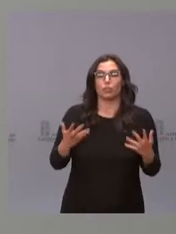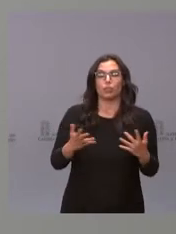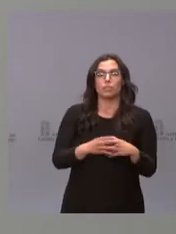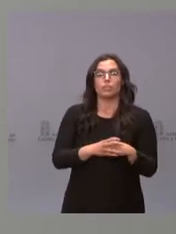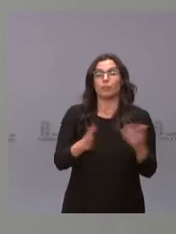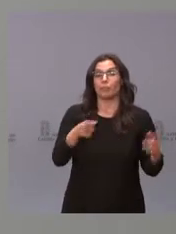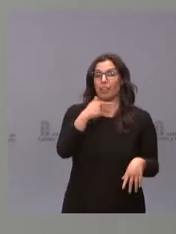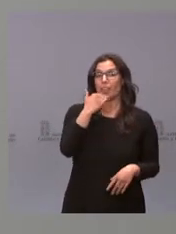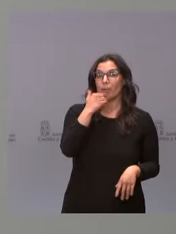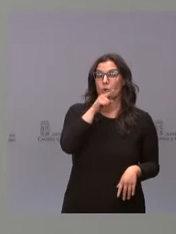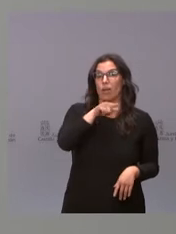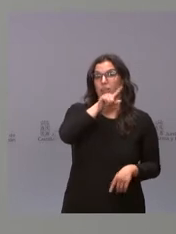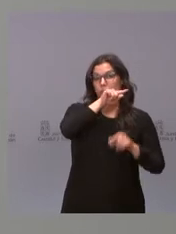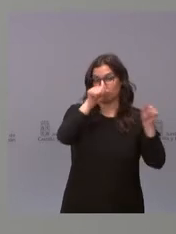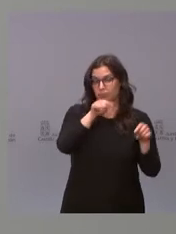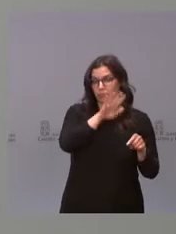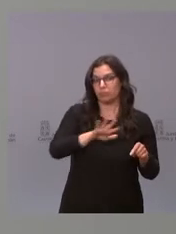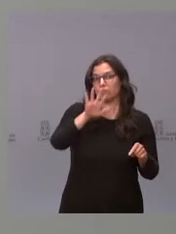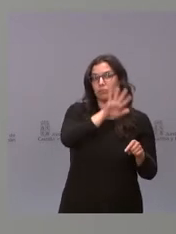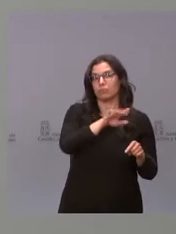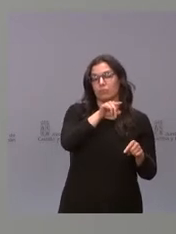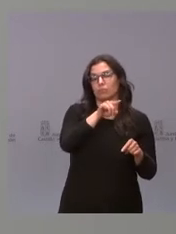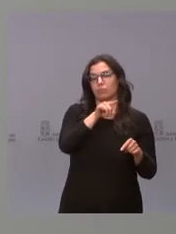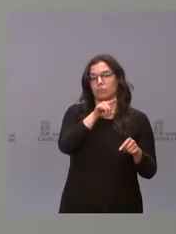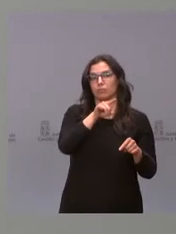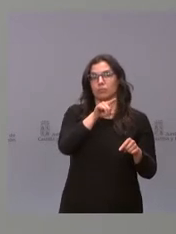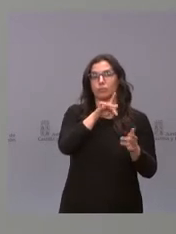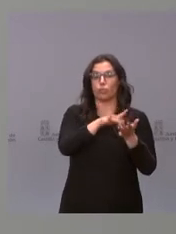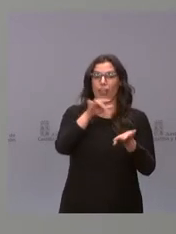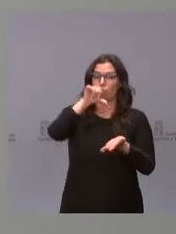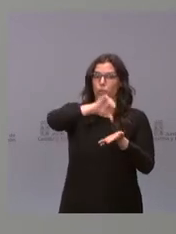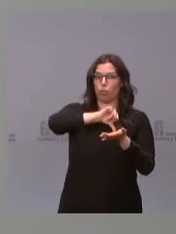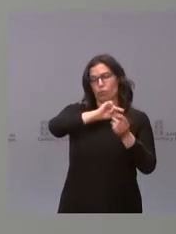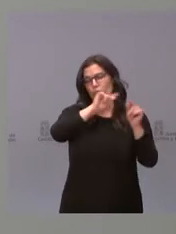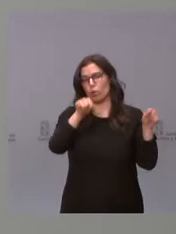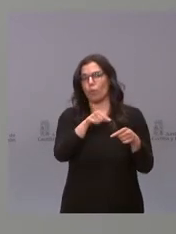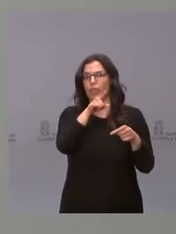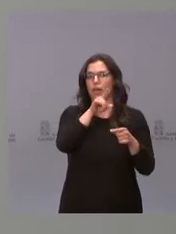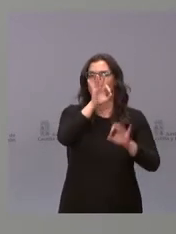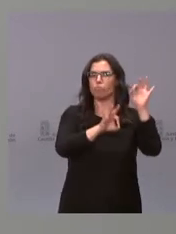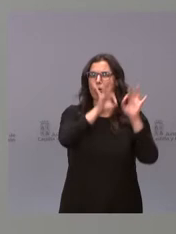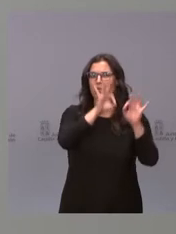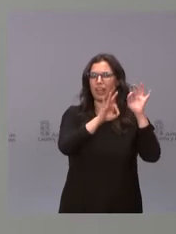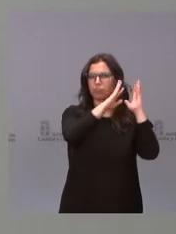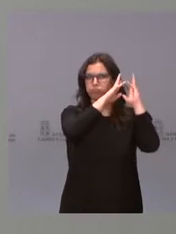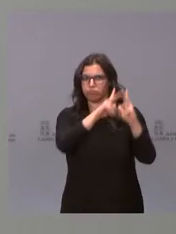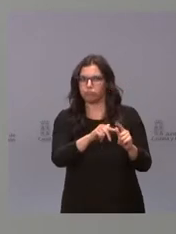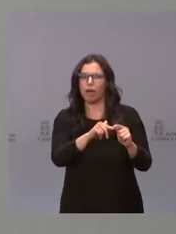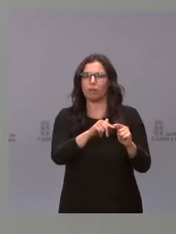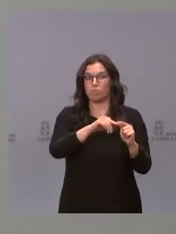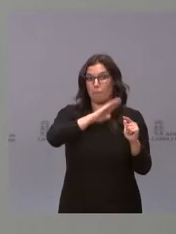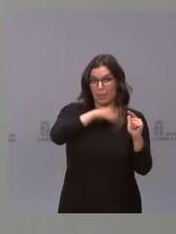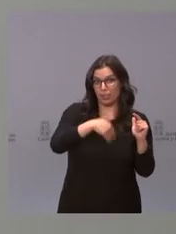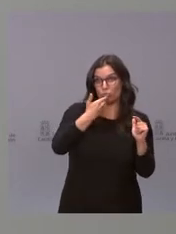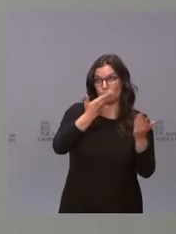en Zamora, que es una de las ciudades y de las provincias con una incidencia acumulada más baja,